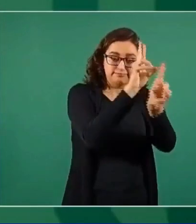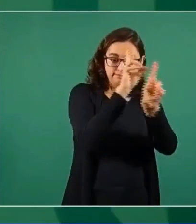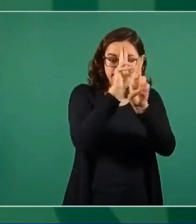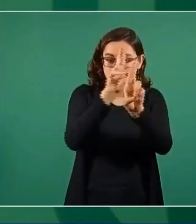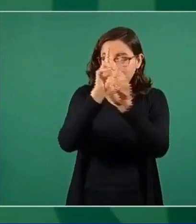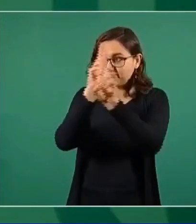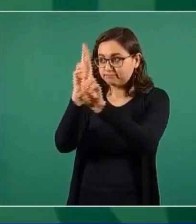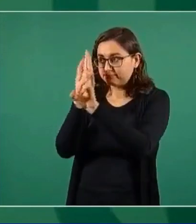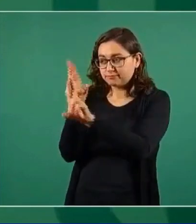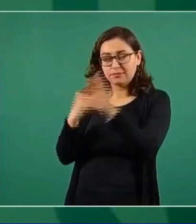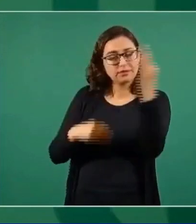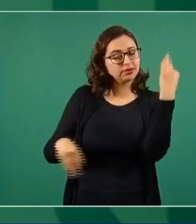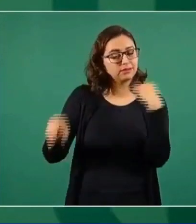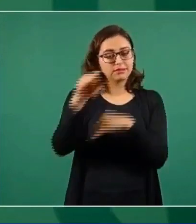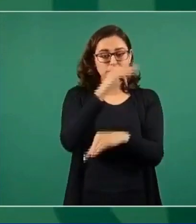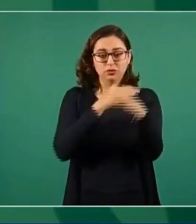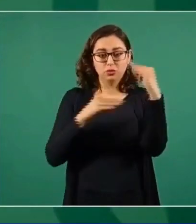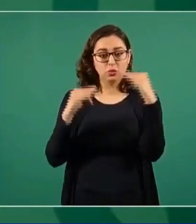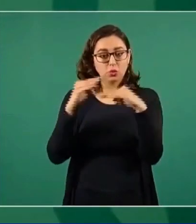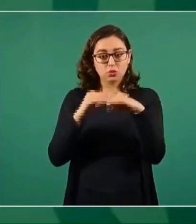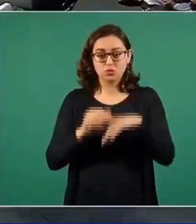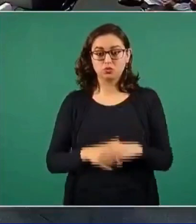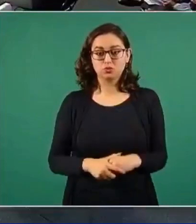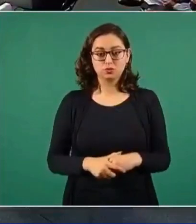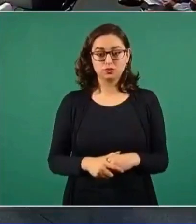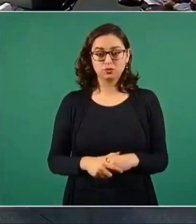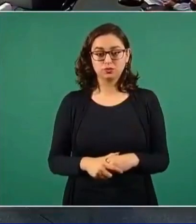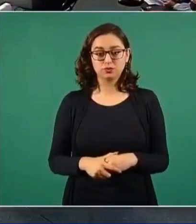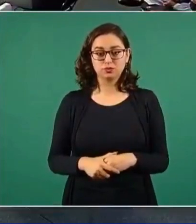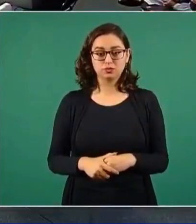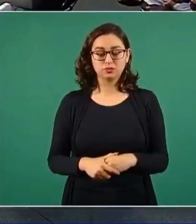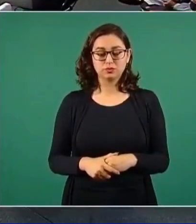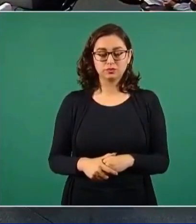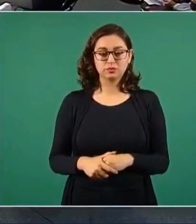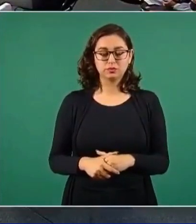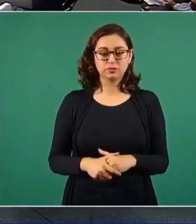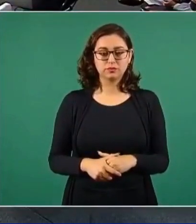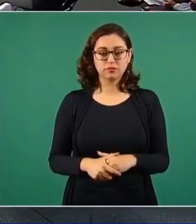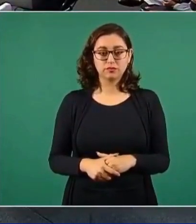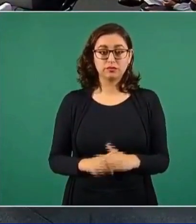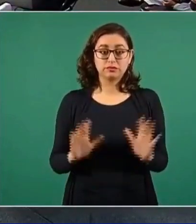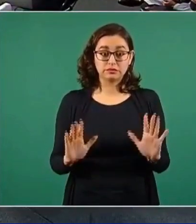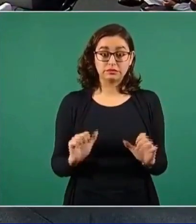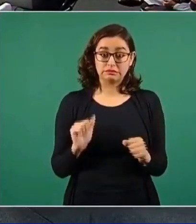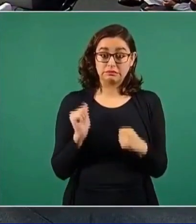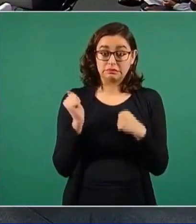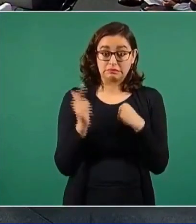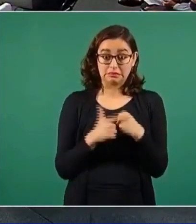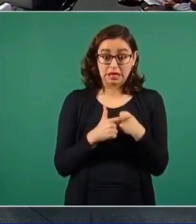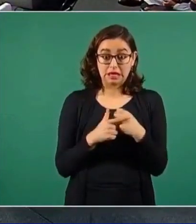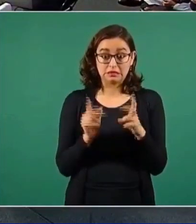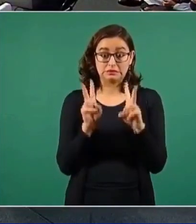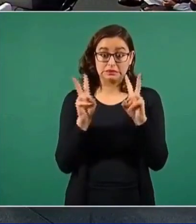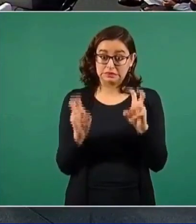Solamente cuando se trata de asuntos